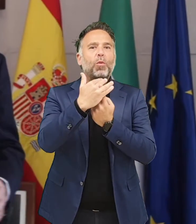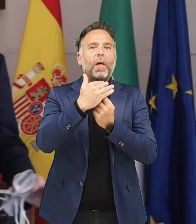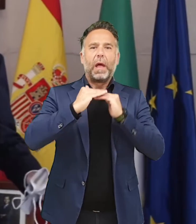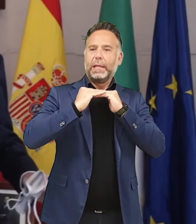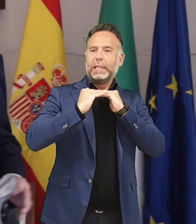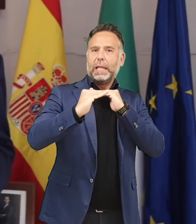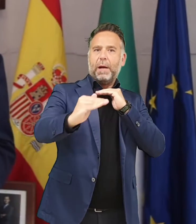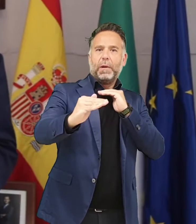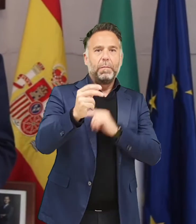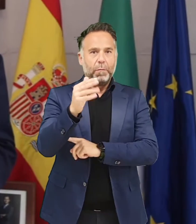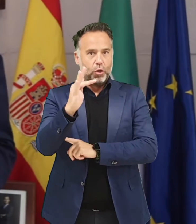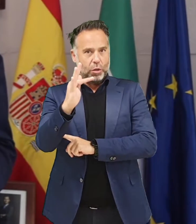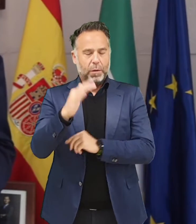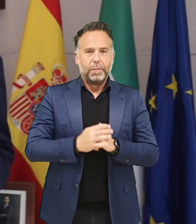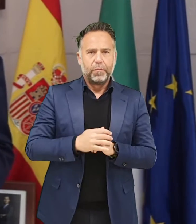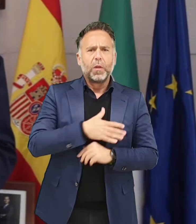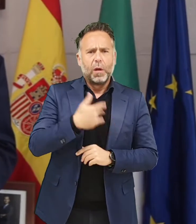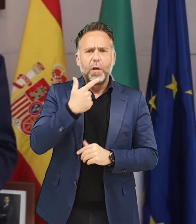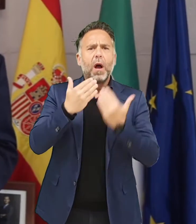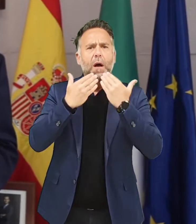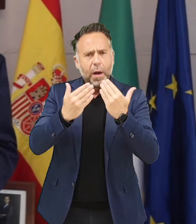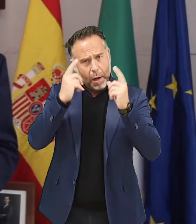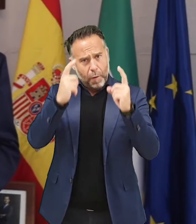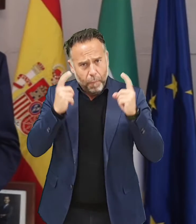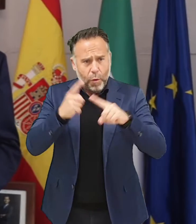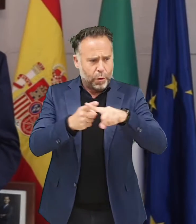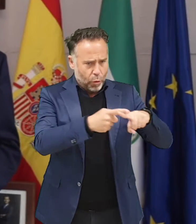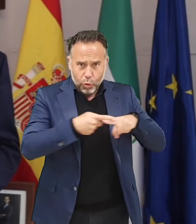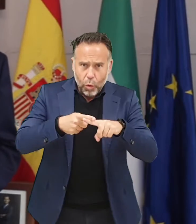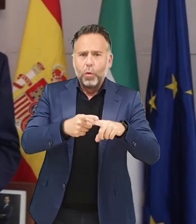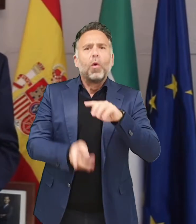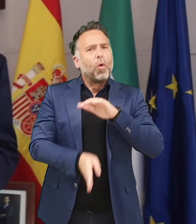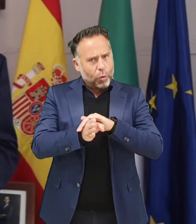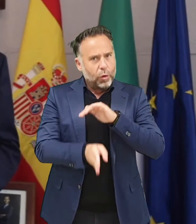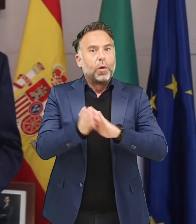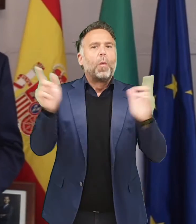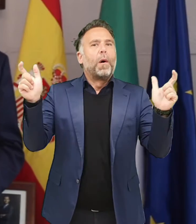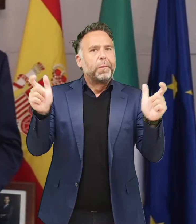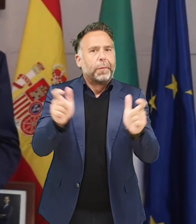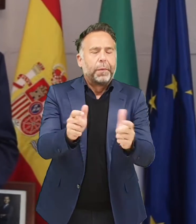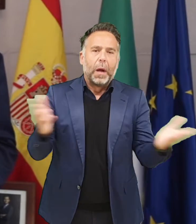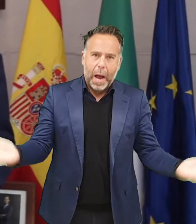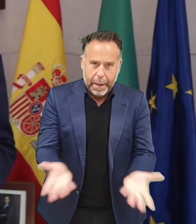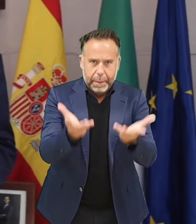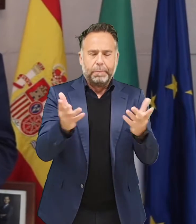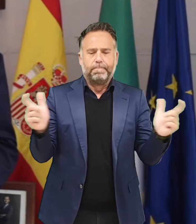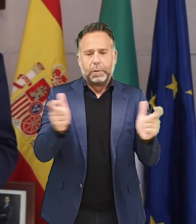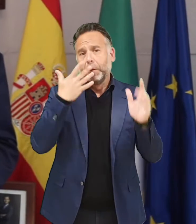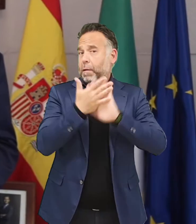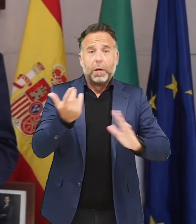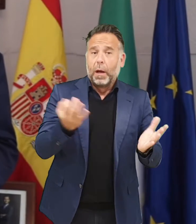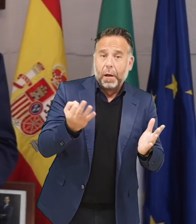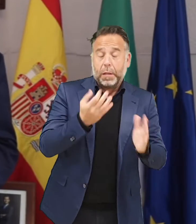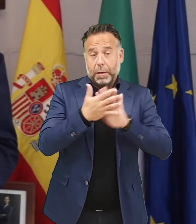hacia una situación de estabilidad en lo positivo. Yo quiero agradecer el esfuerzo de todos que se viene haciendo y animar a que se mantenga